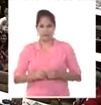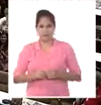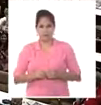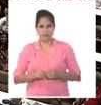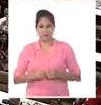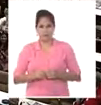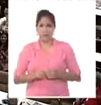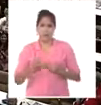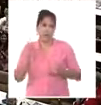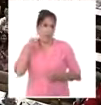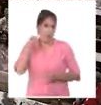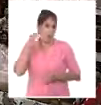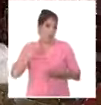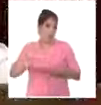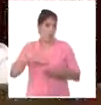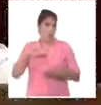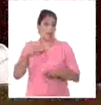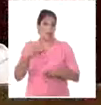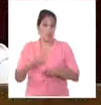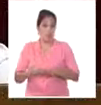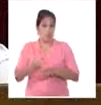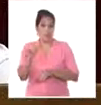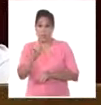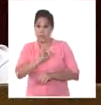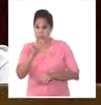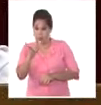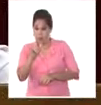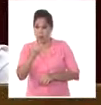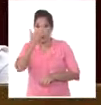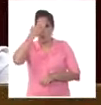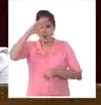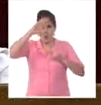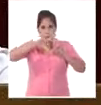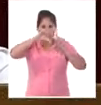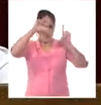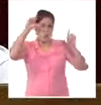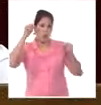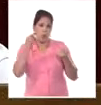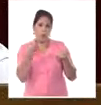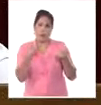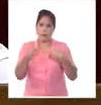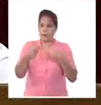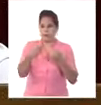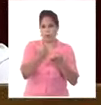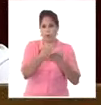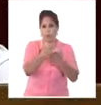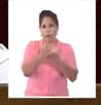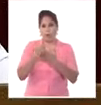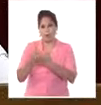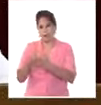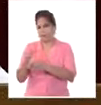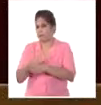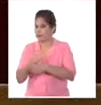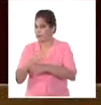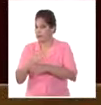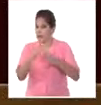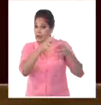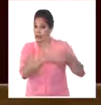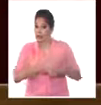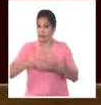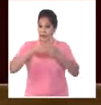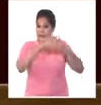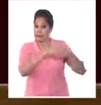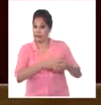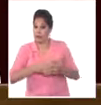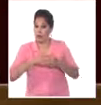Muchos años después de muchos momentos como aquel Cuba perdió sus mercados y la solidaridad socialista. El imperio y exsocialistas